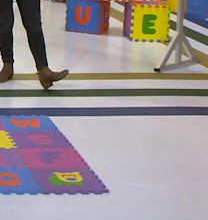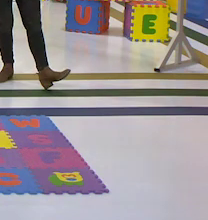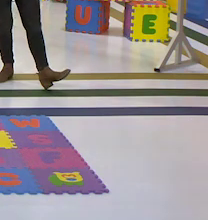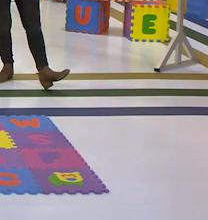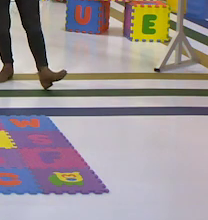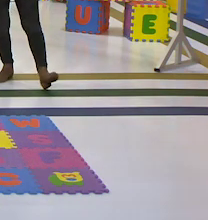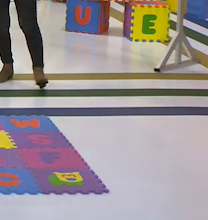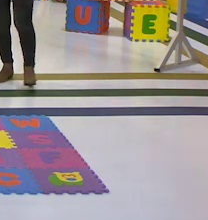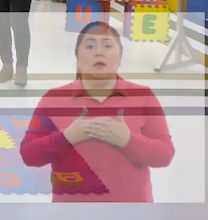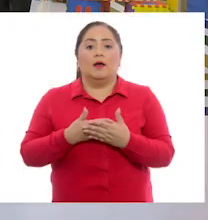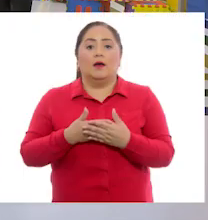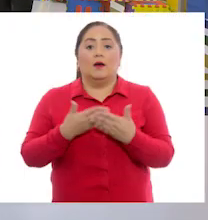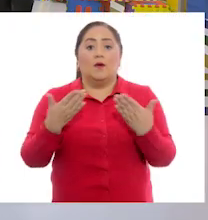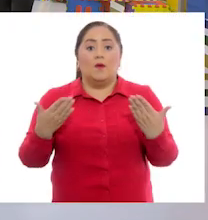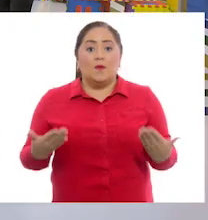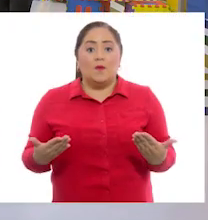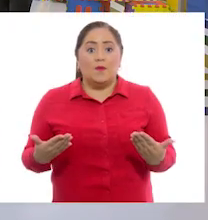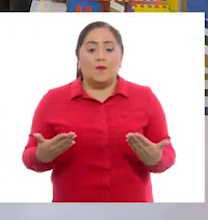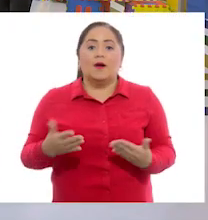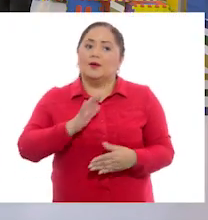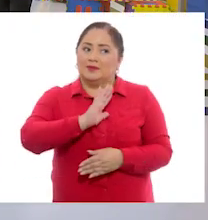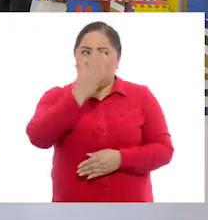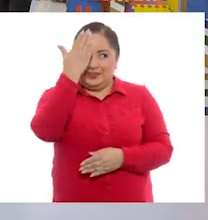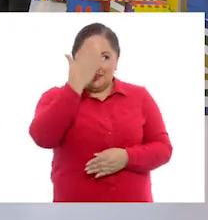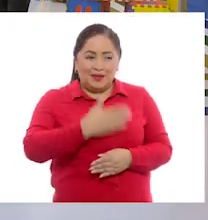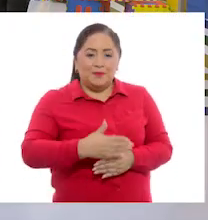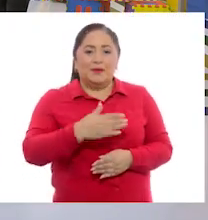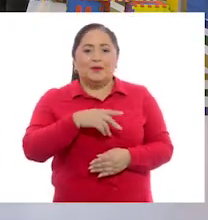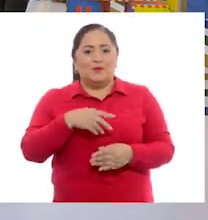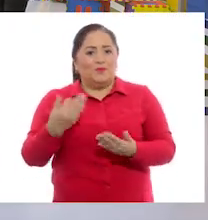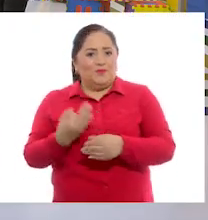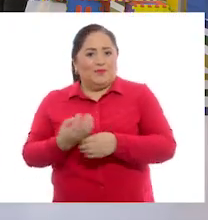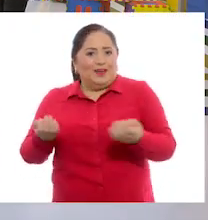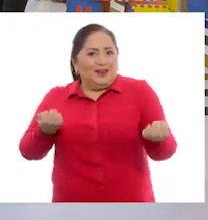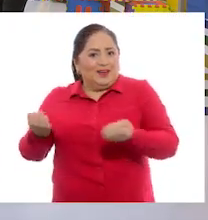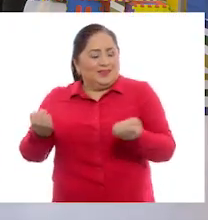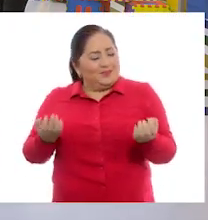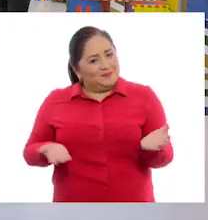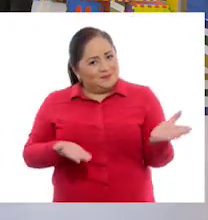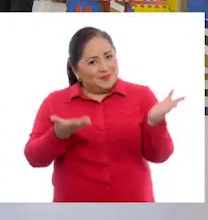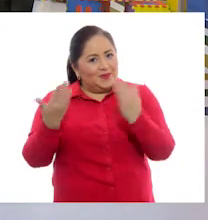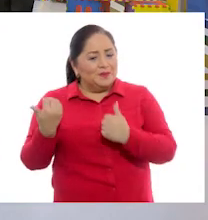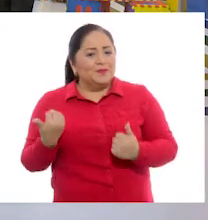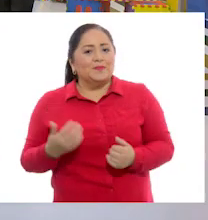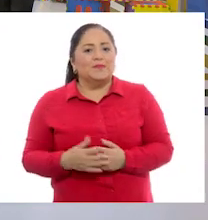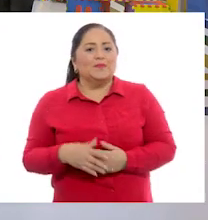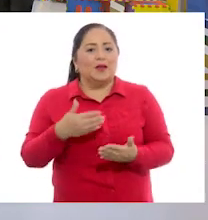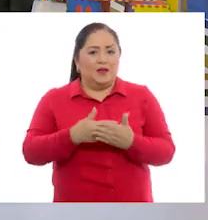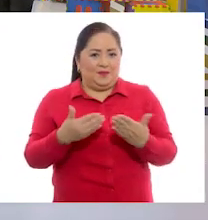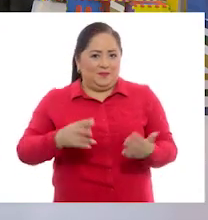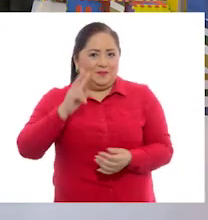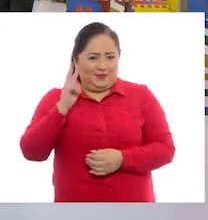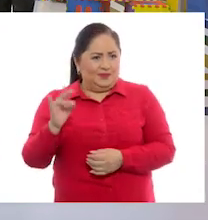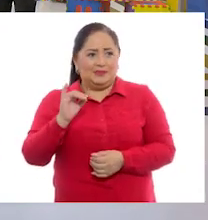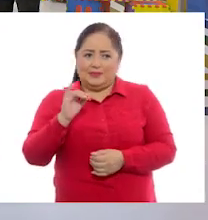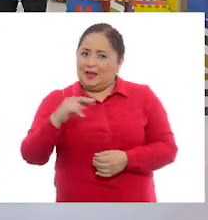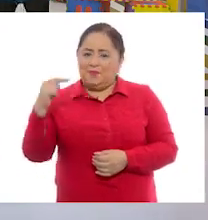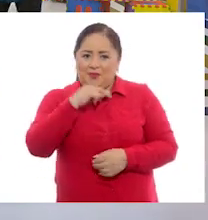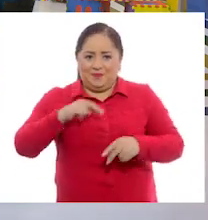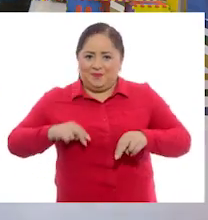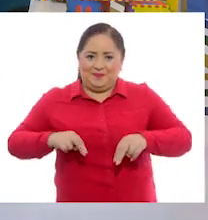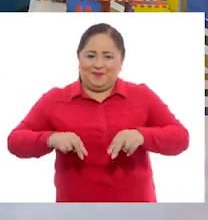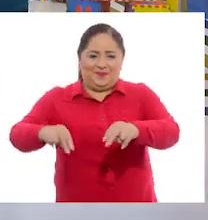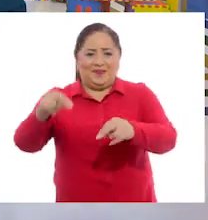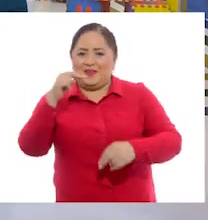Y ahora sí, como siempre, maestro, vamos a movernos. Muy bien. Sí. ¿Qué le parece si... ¿Qué te parece si nos desplazamos? Rápido, adelante.